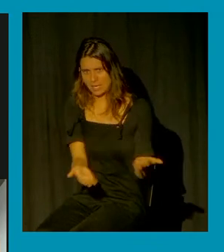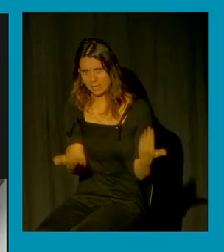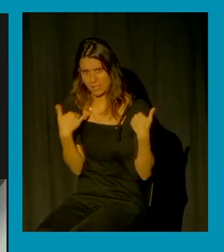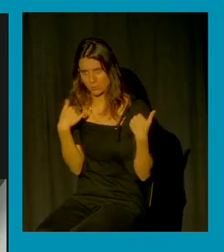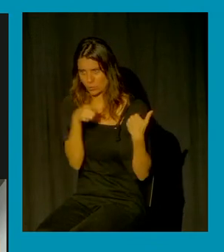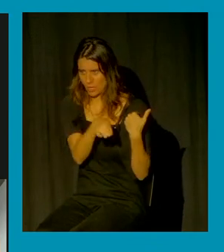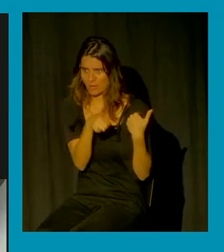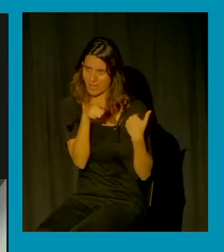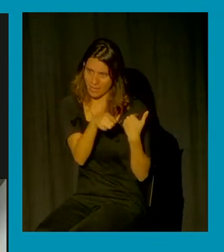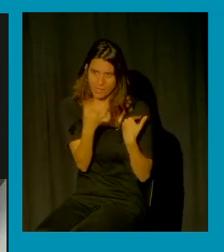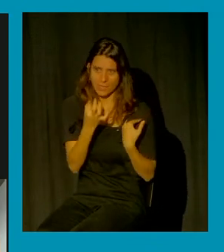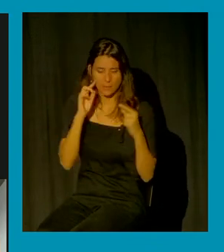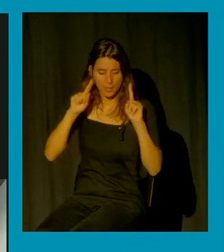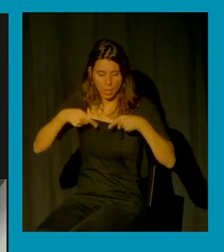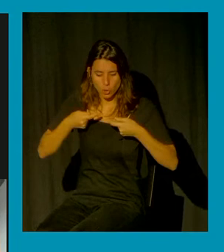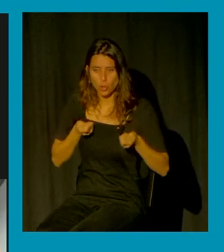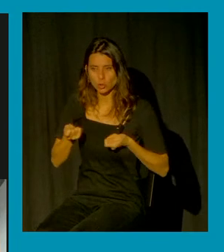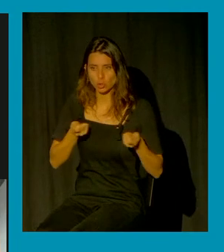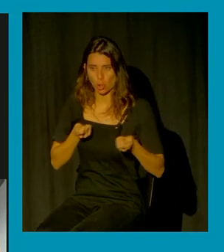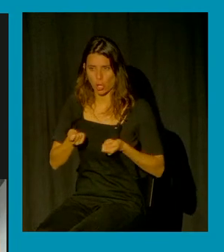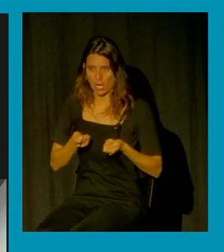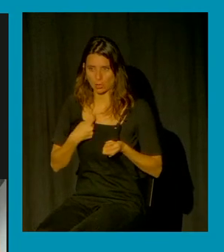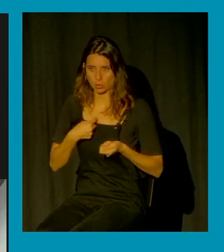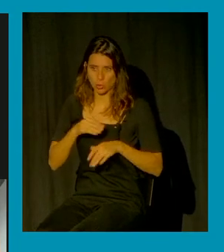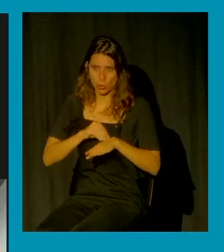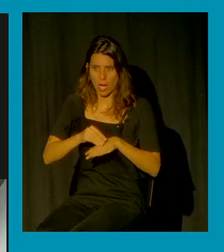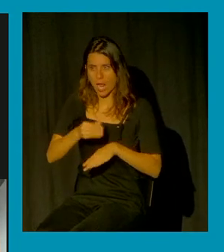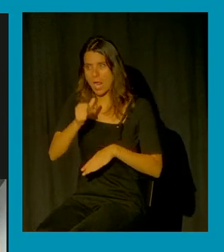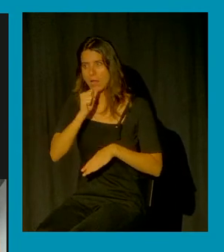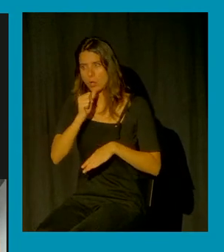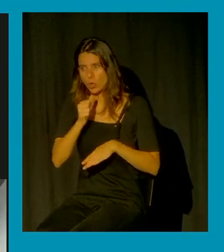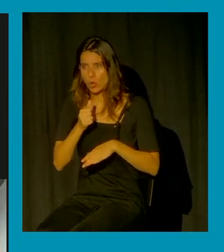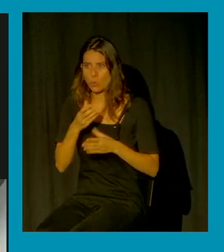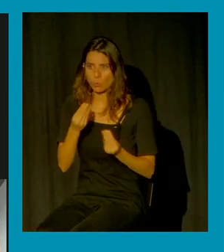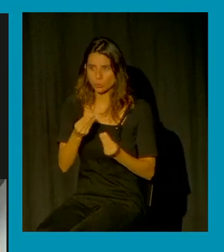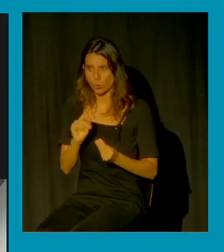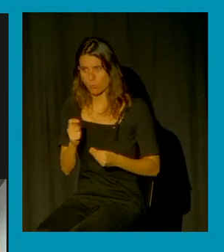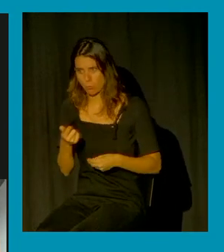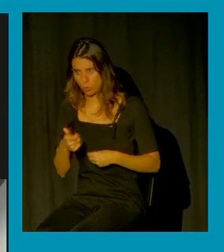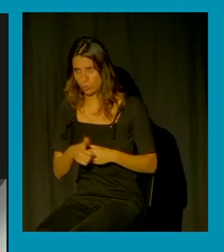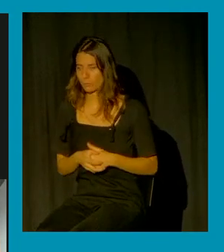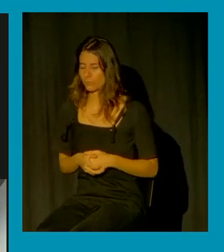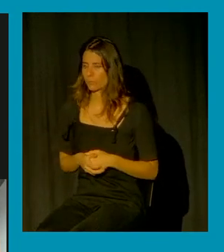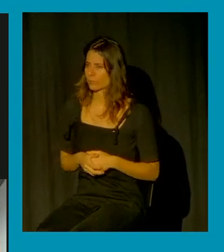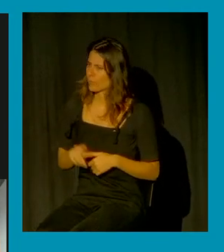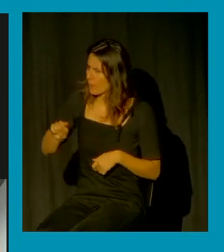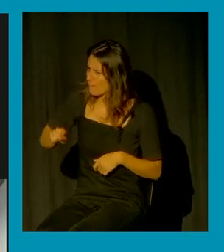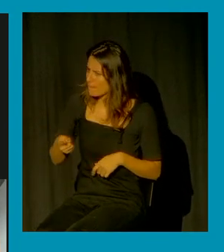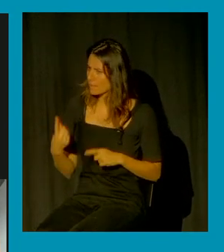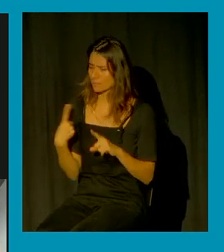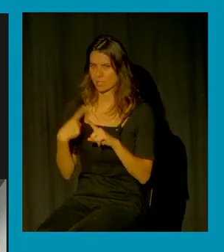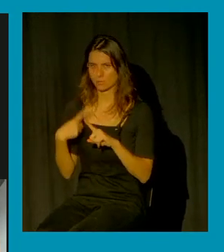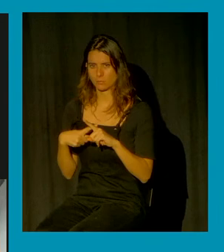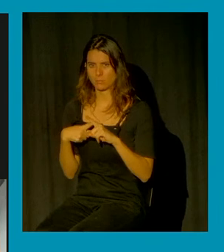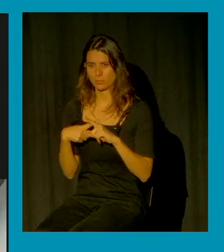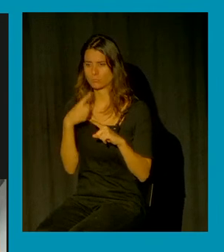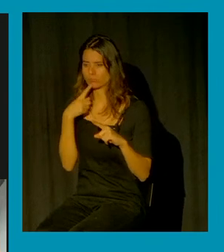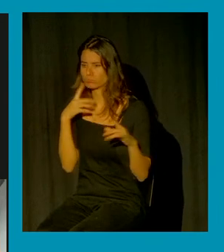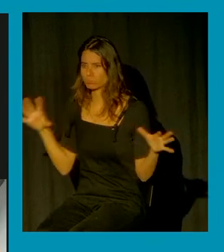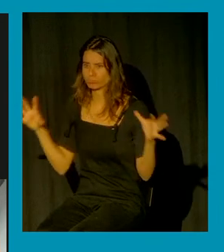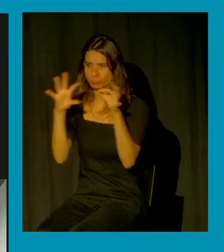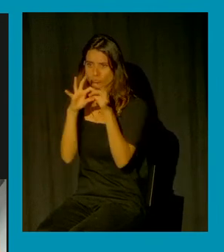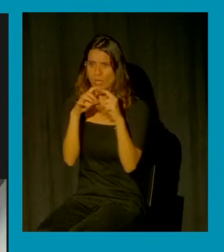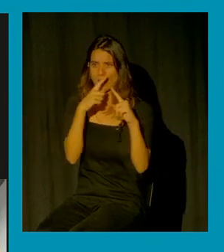tiene que controlar cuando tiene que beber aparte que hay otra cosa perversa aquí que tiene que ver con el hecho de juntar la sexualidad